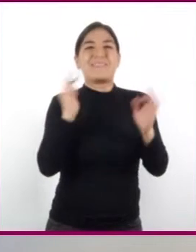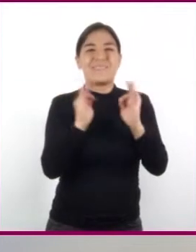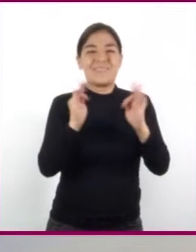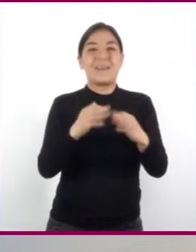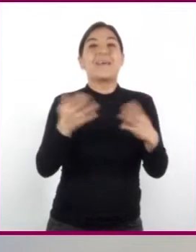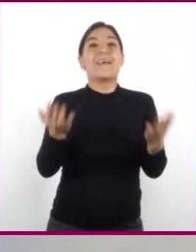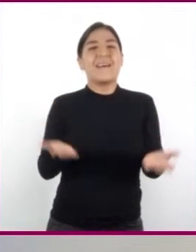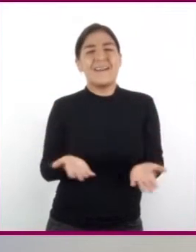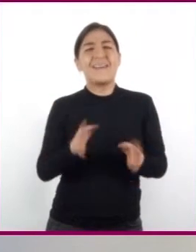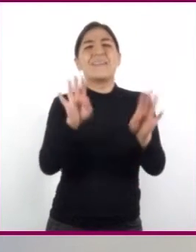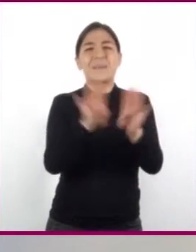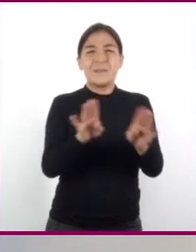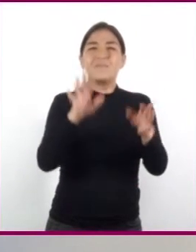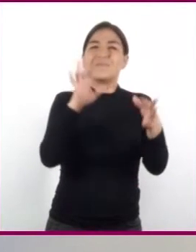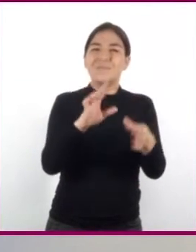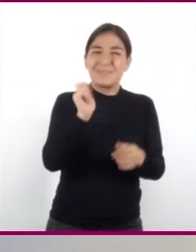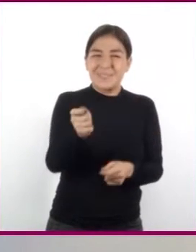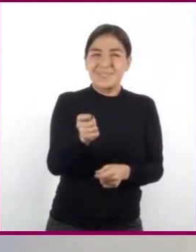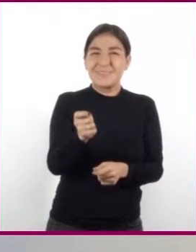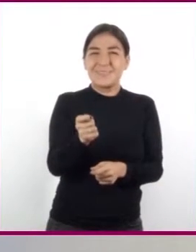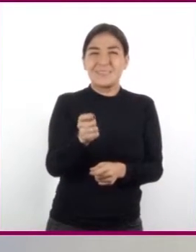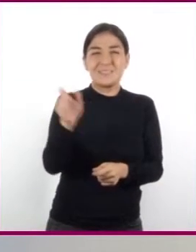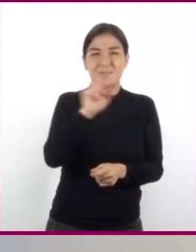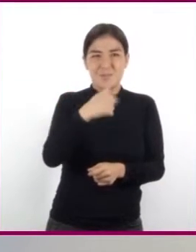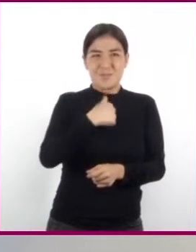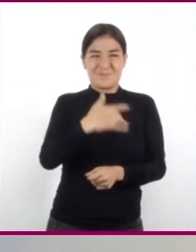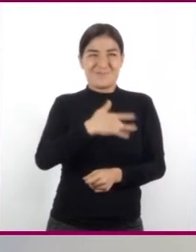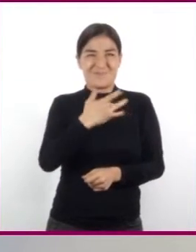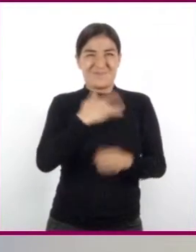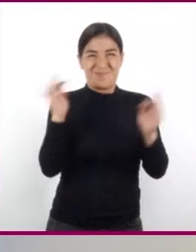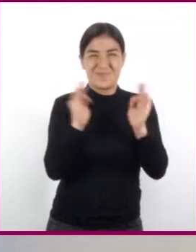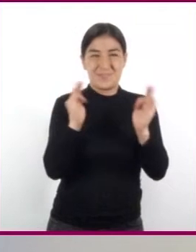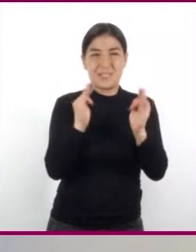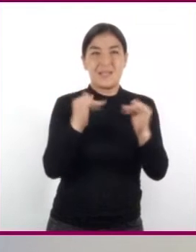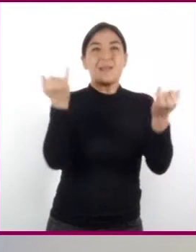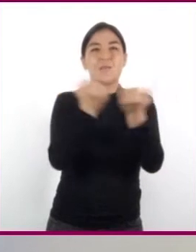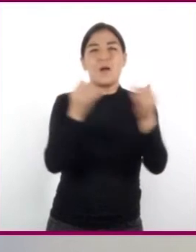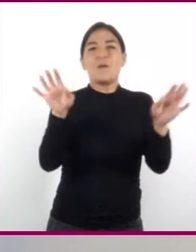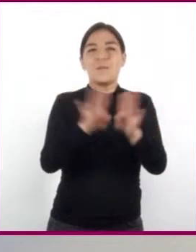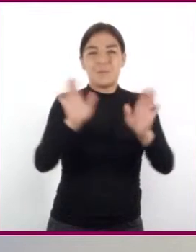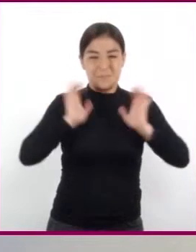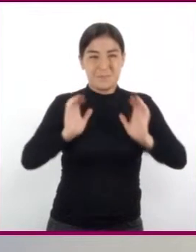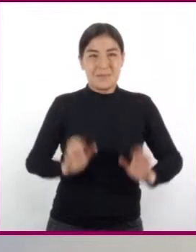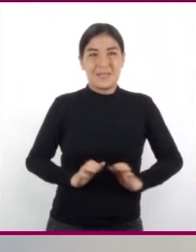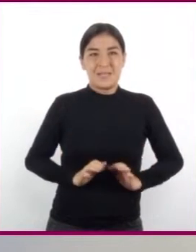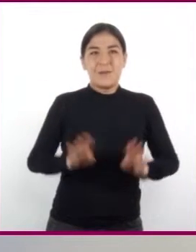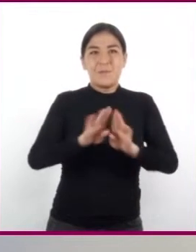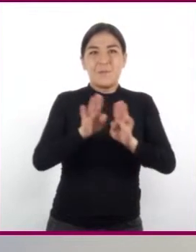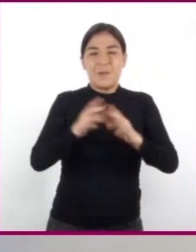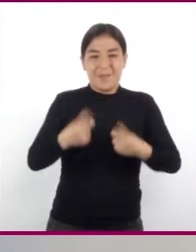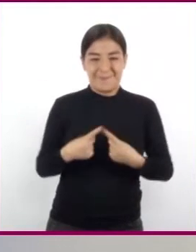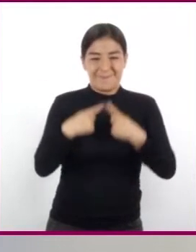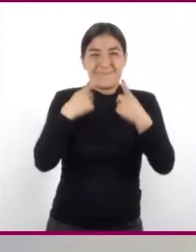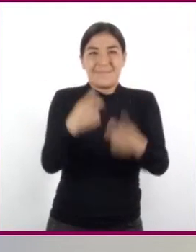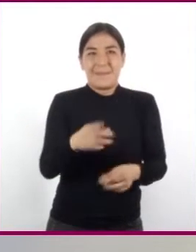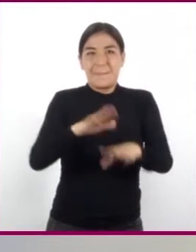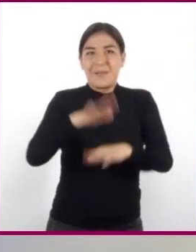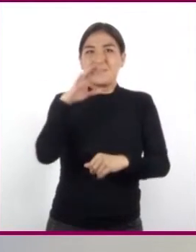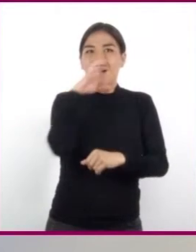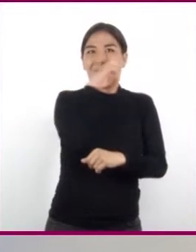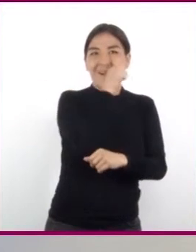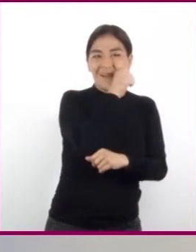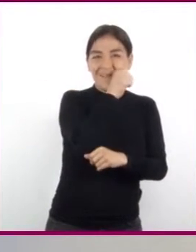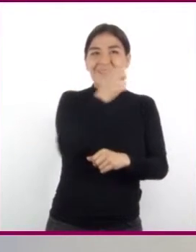Es decir que cuando siento frío es porque mi cuerpo está entregando más calor que el que produce.